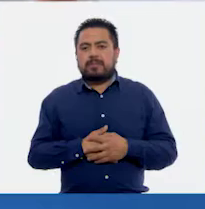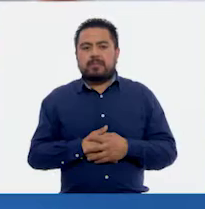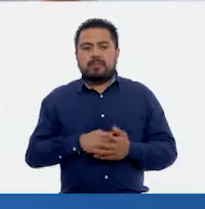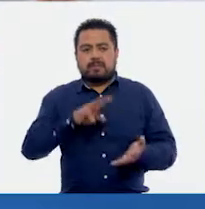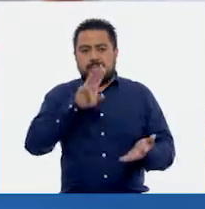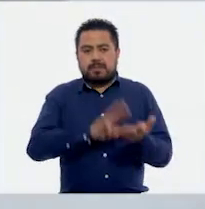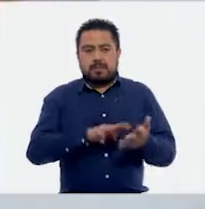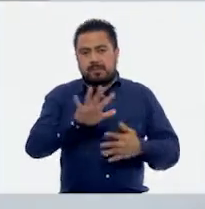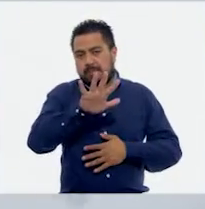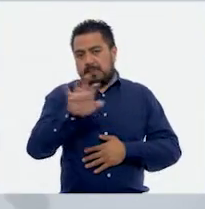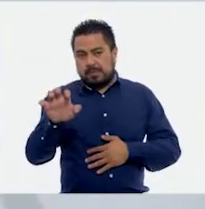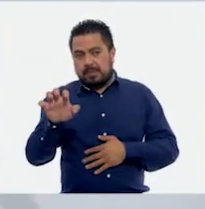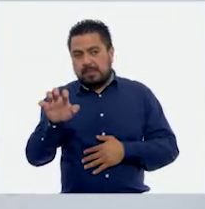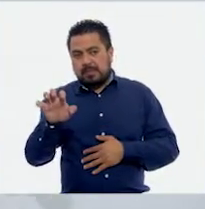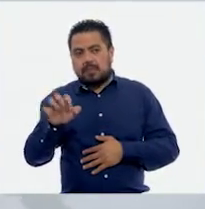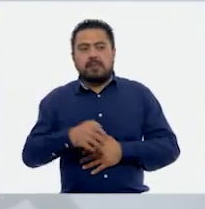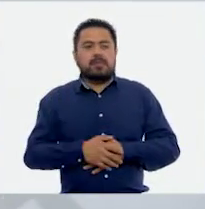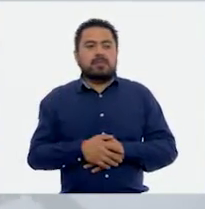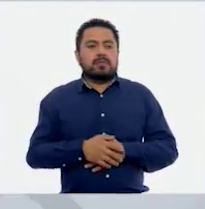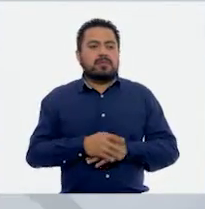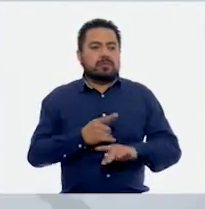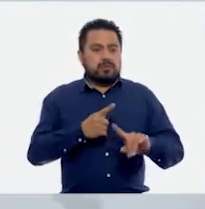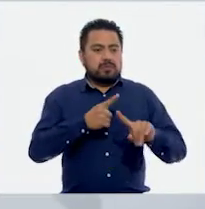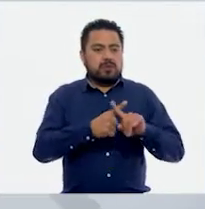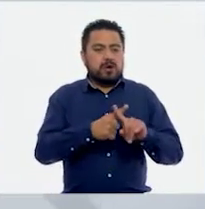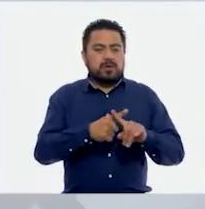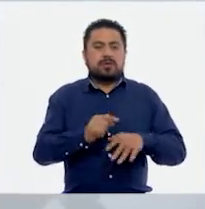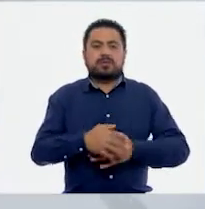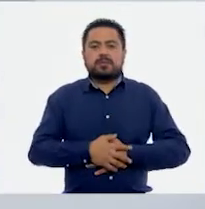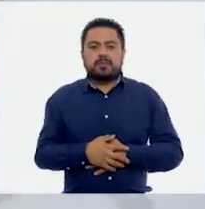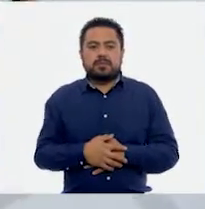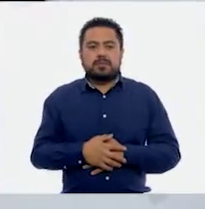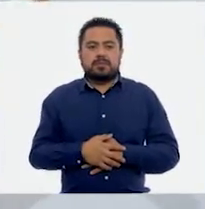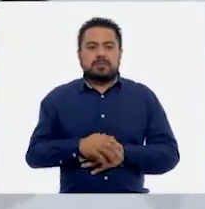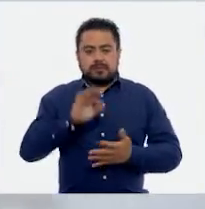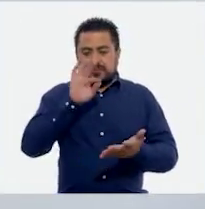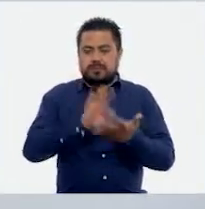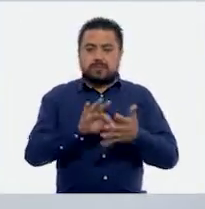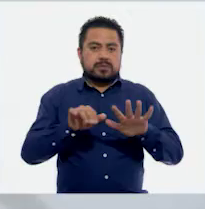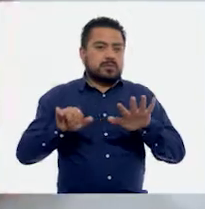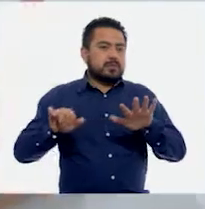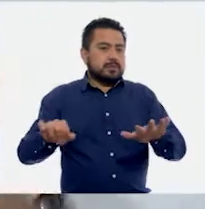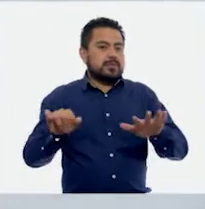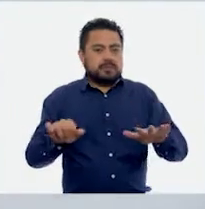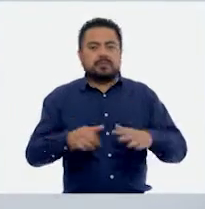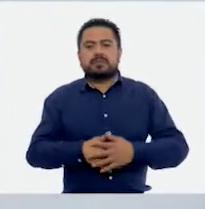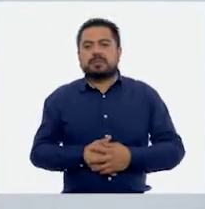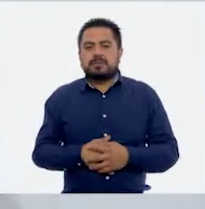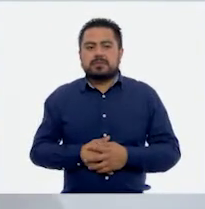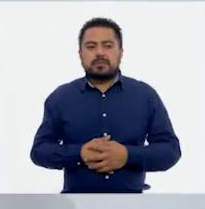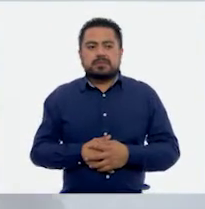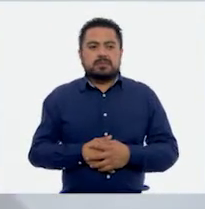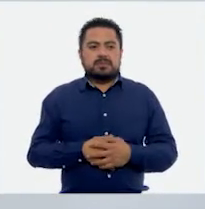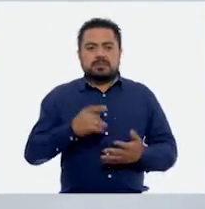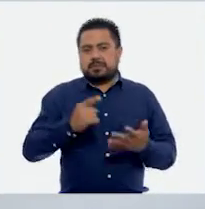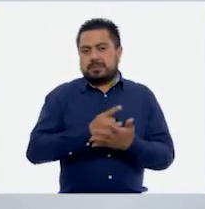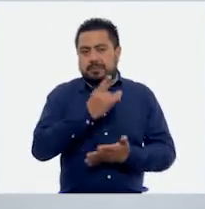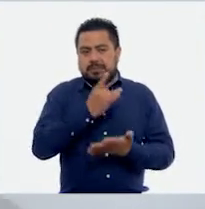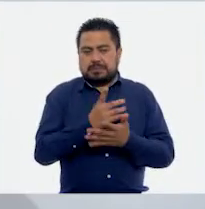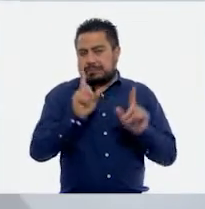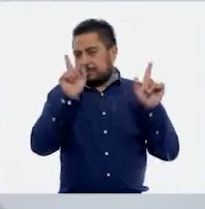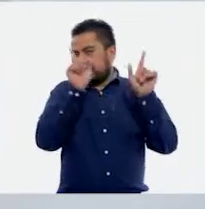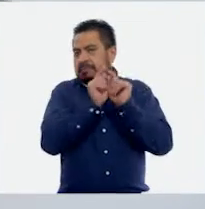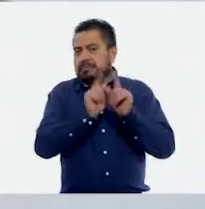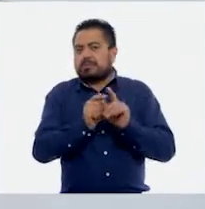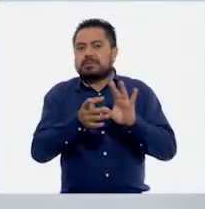3,500 por punto 16. Y solo como acotación,